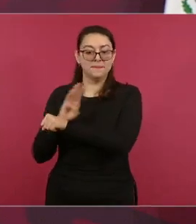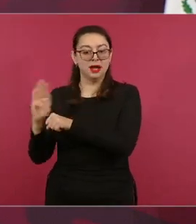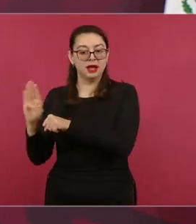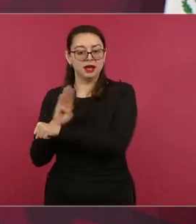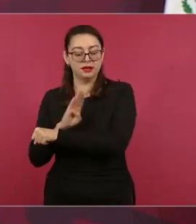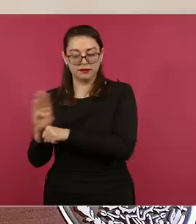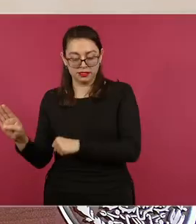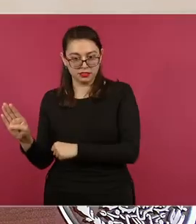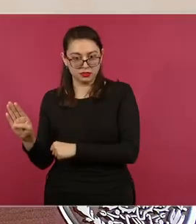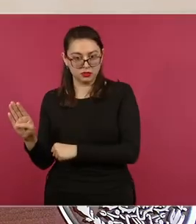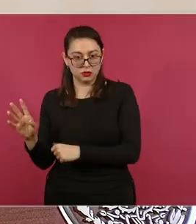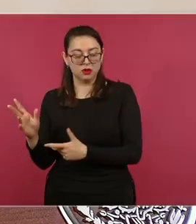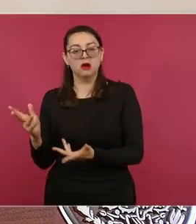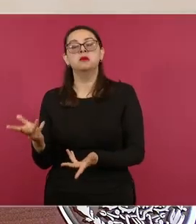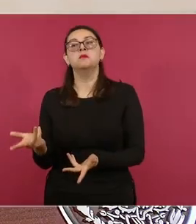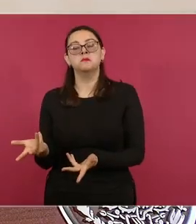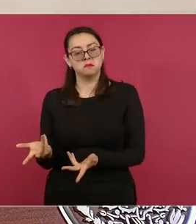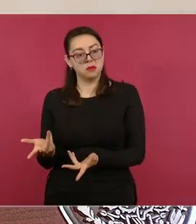les propongo